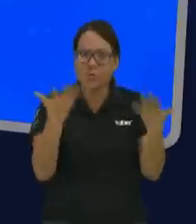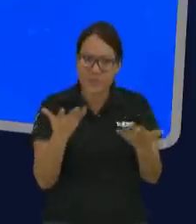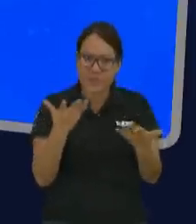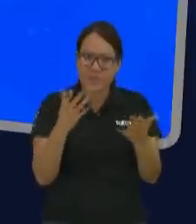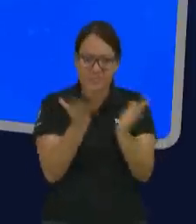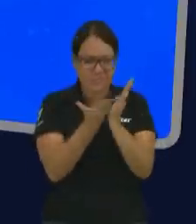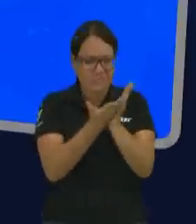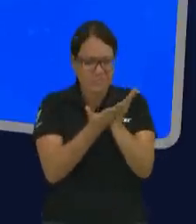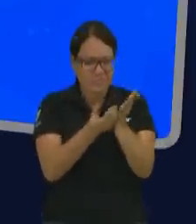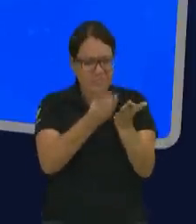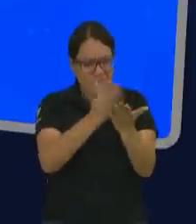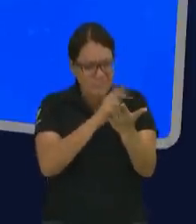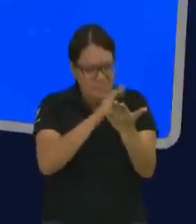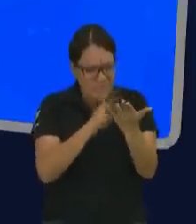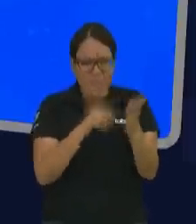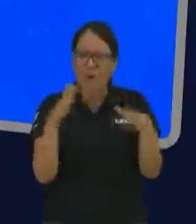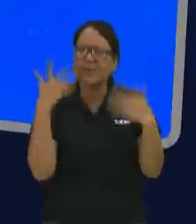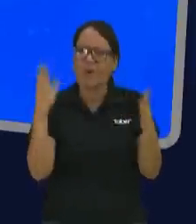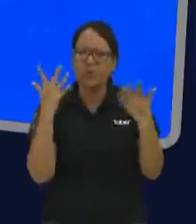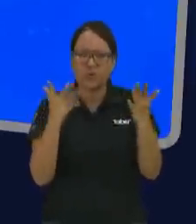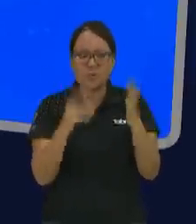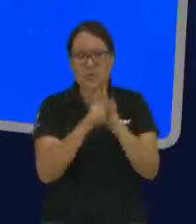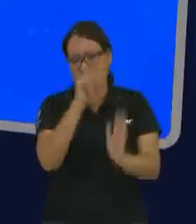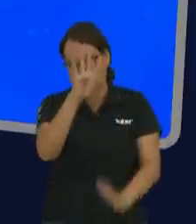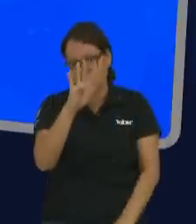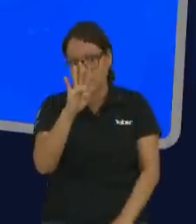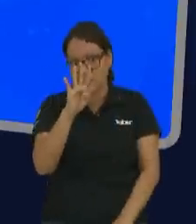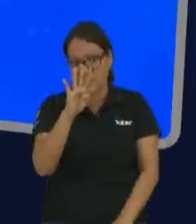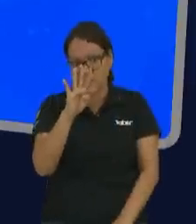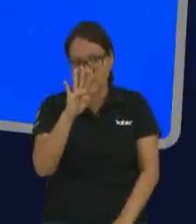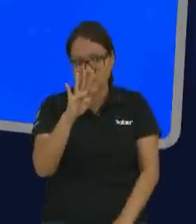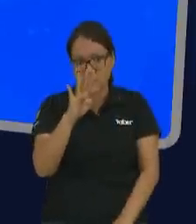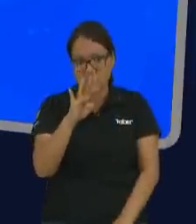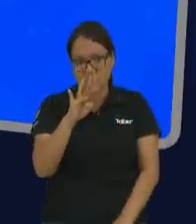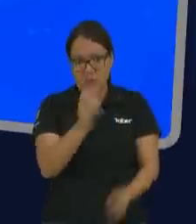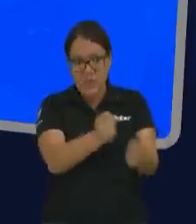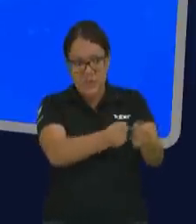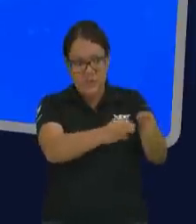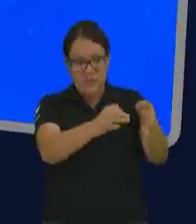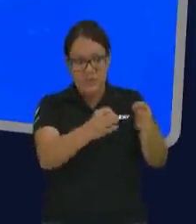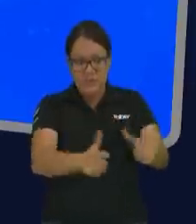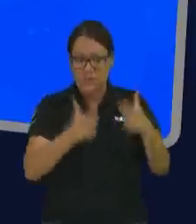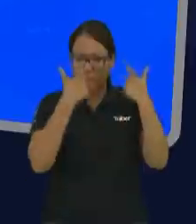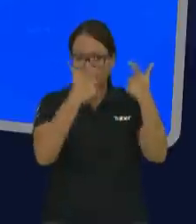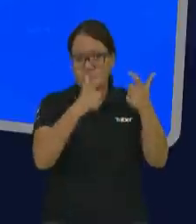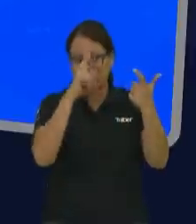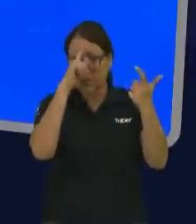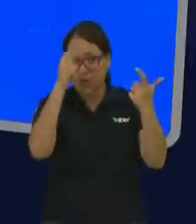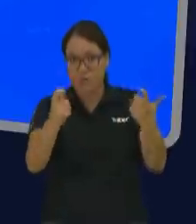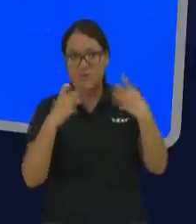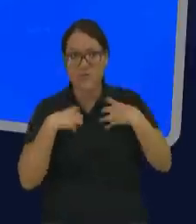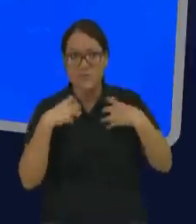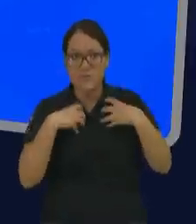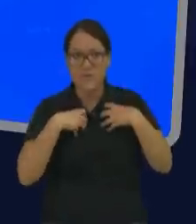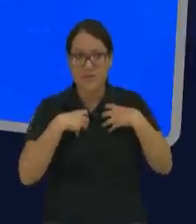la biblia y ustedes que molestan mi vida lea el versículo cuatro riquezas honra y vida son la remuneración